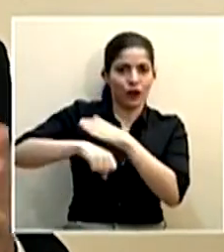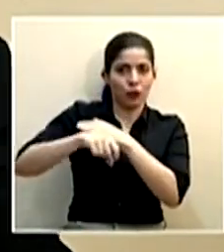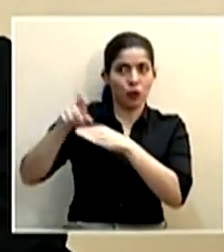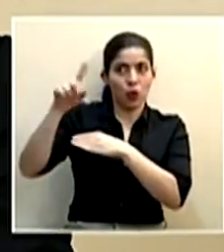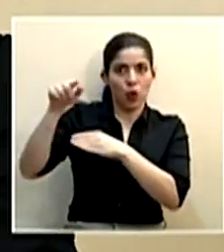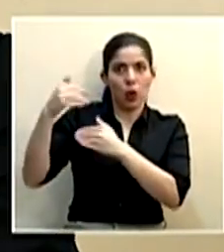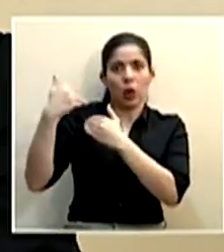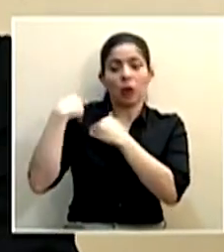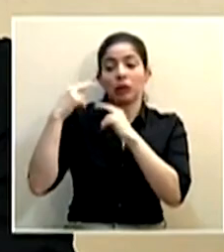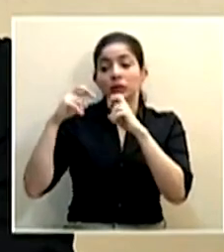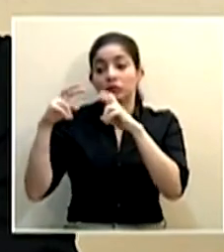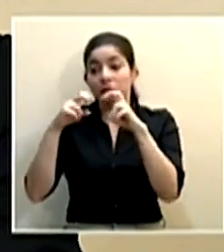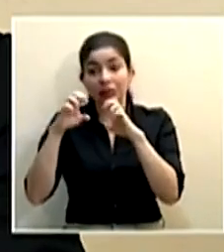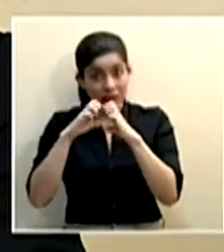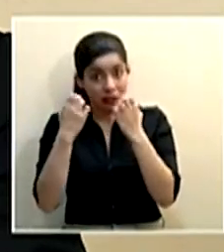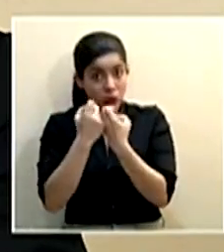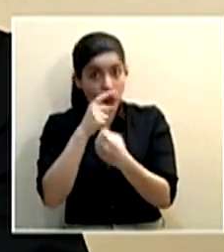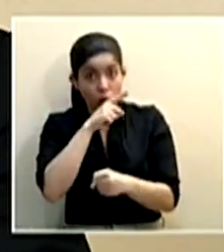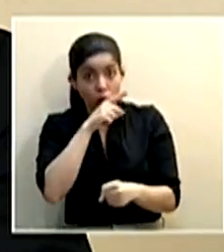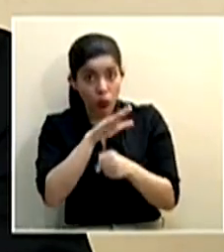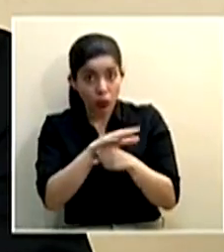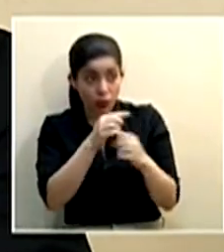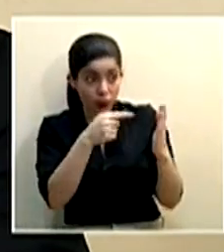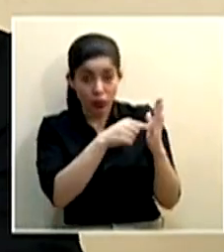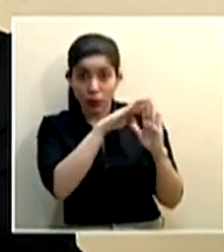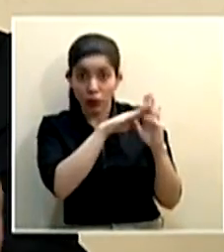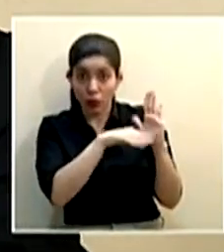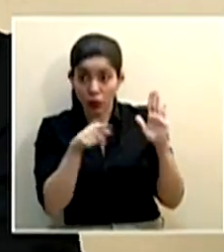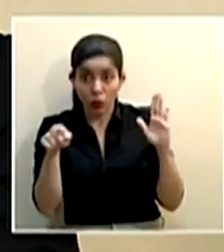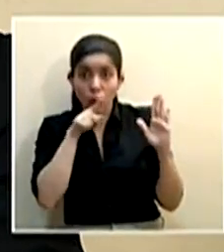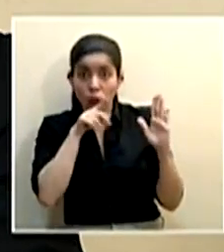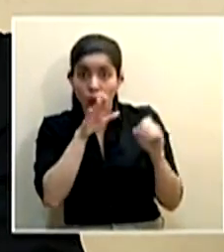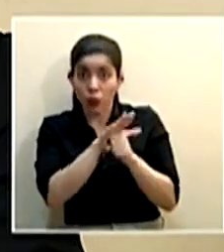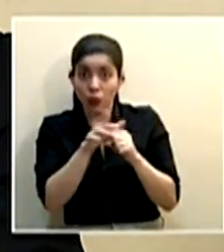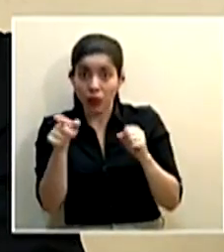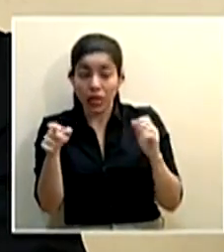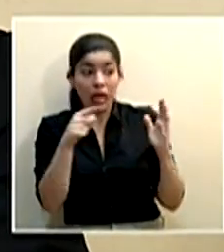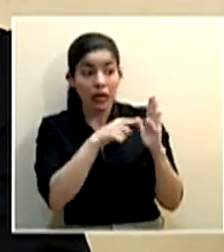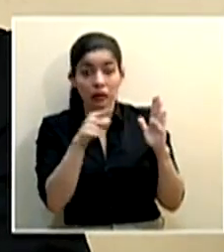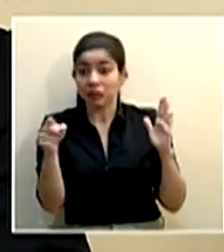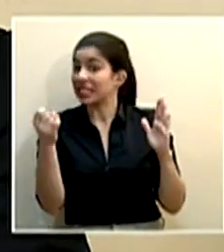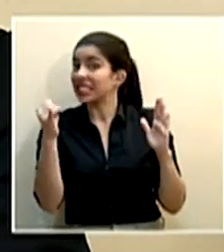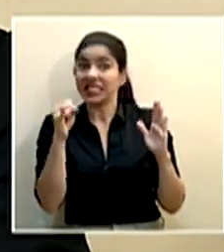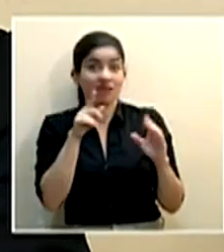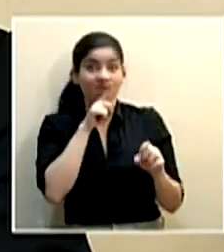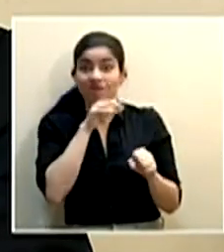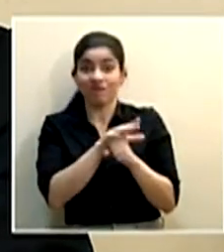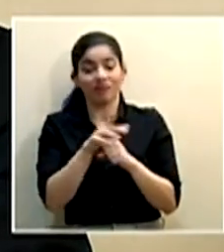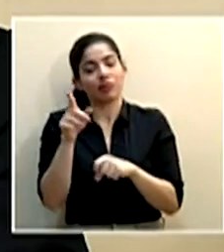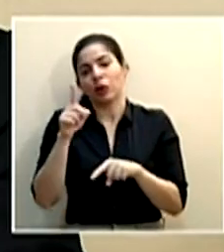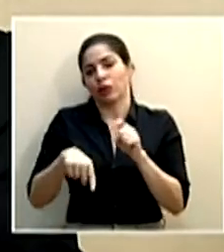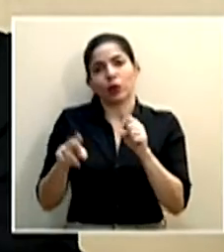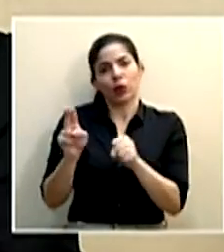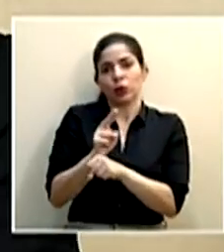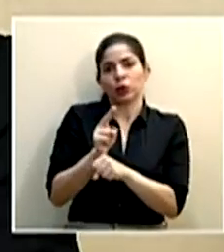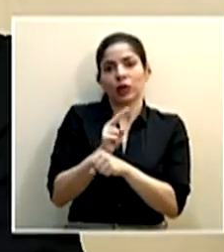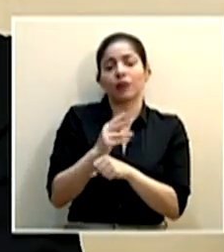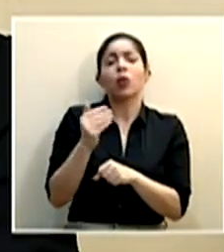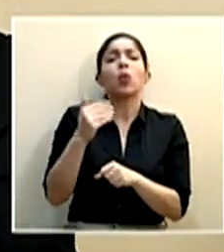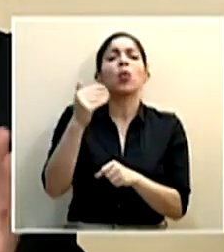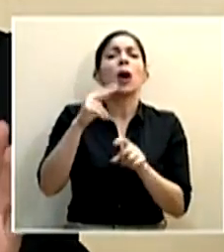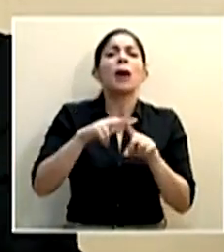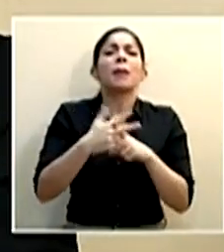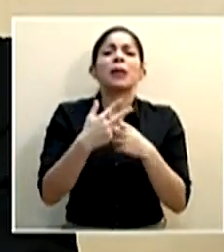si esos estadios cumplen con ese protocolo y si no cumplen, pues evidentemente no podrían utilizarlo. ¿Cuándo empieza el